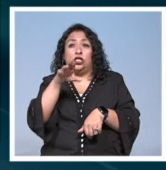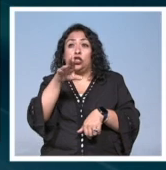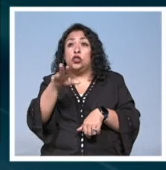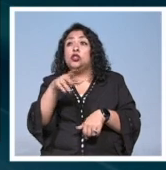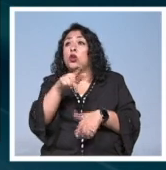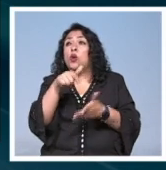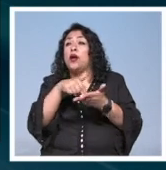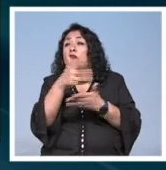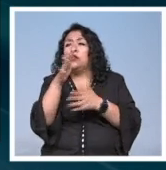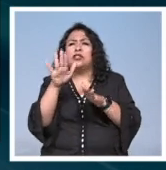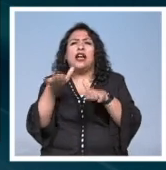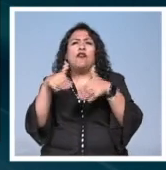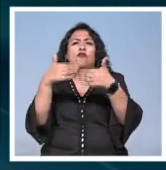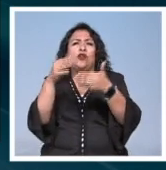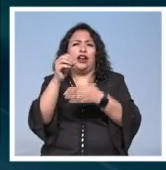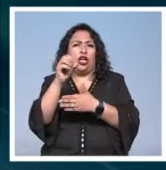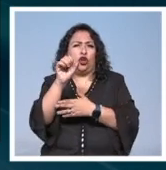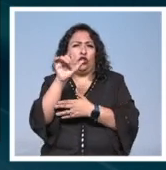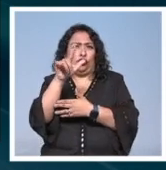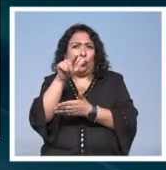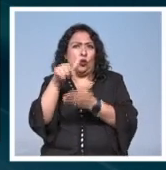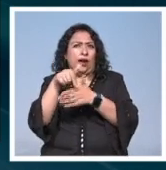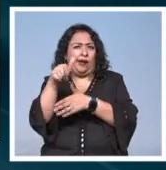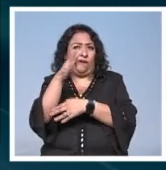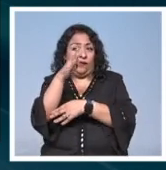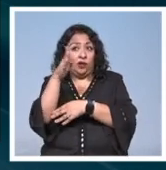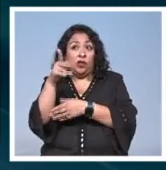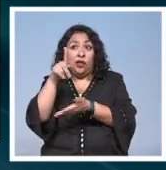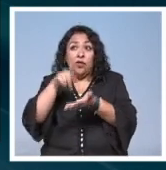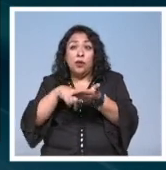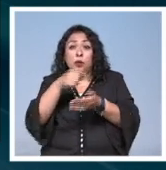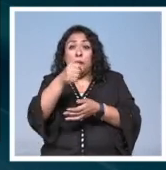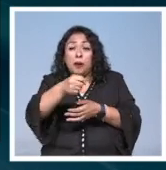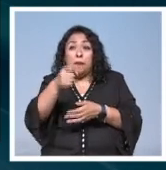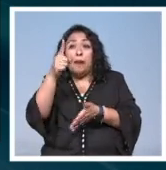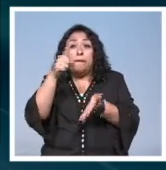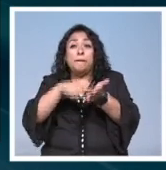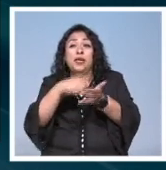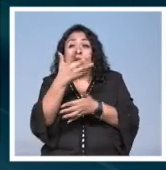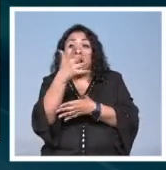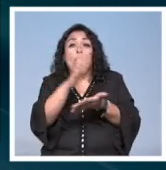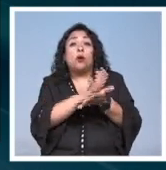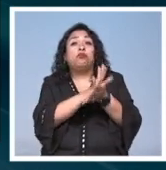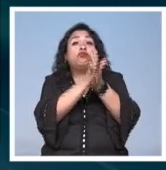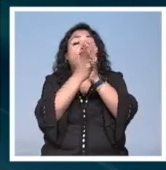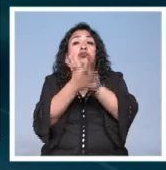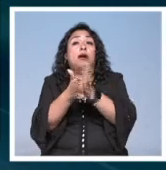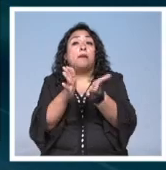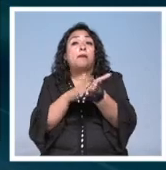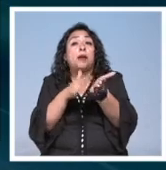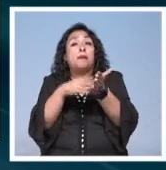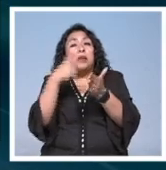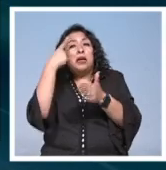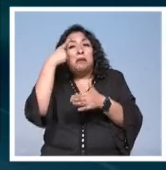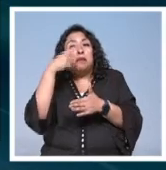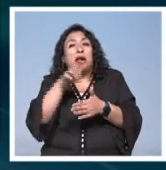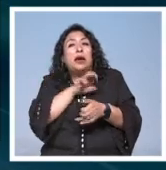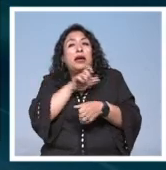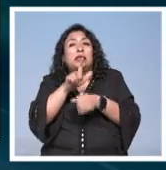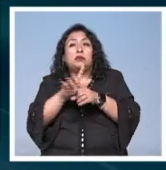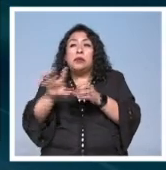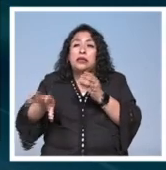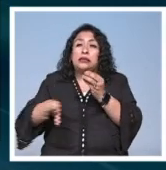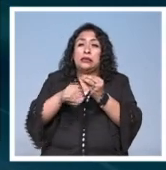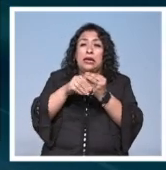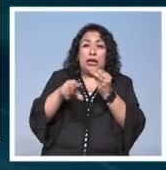en un bosque a las afueras de Oslo. En este sitio se han plantado mil árboles que se convertirán en papel para una especial antología